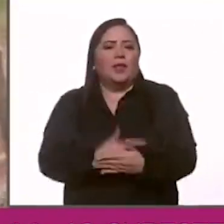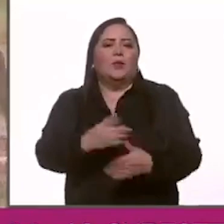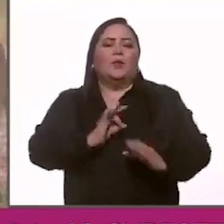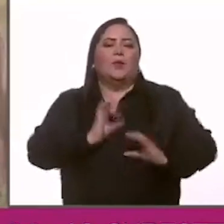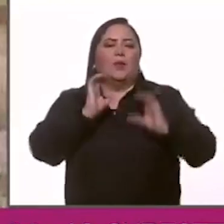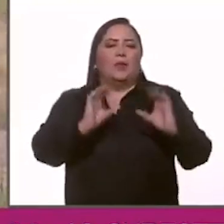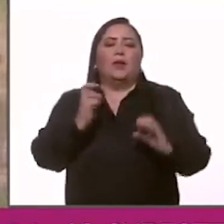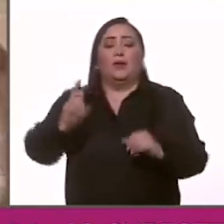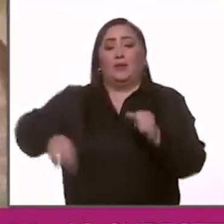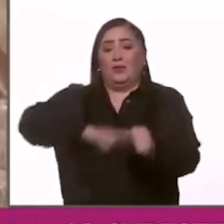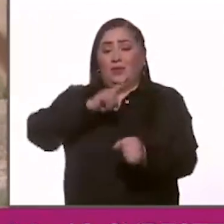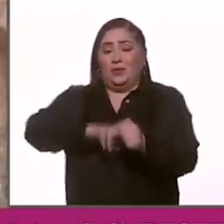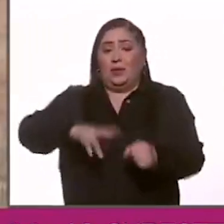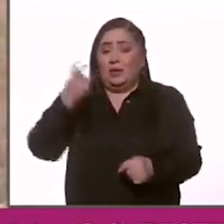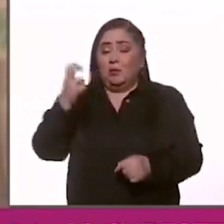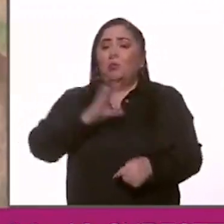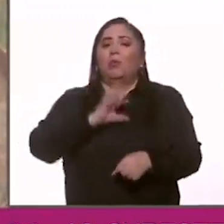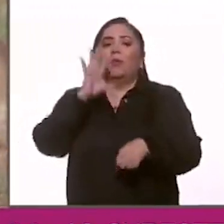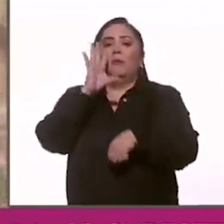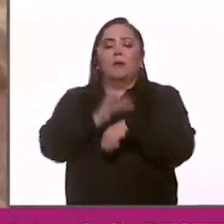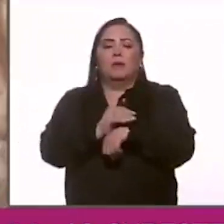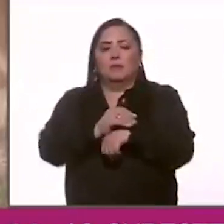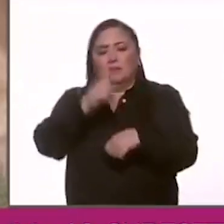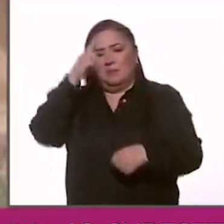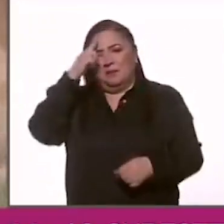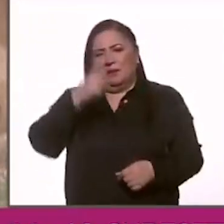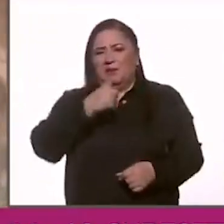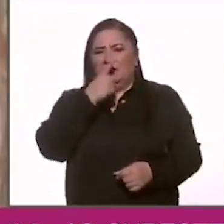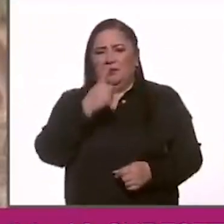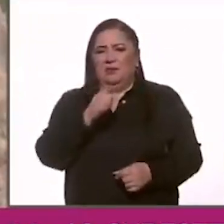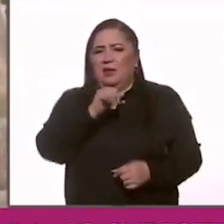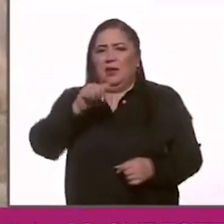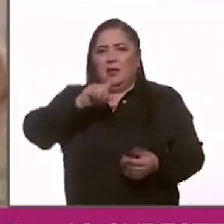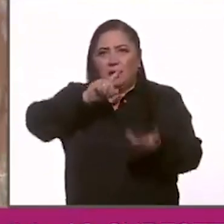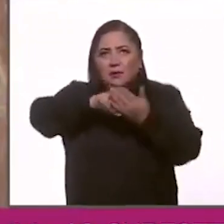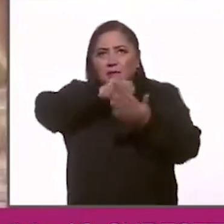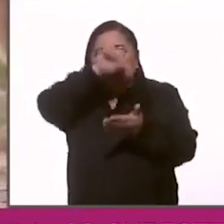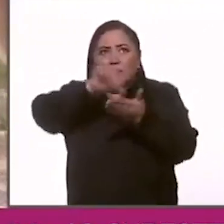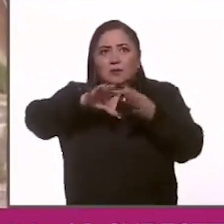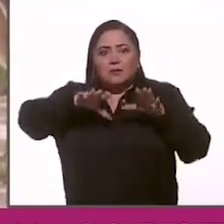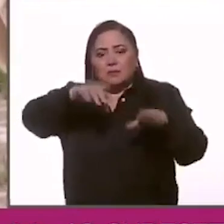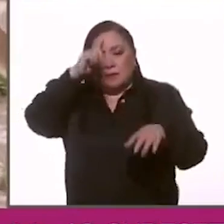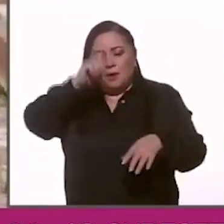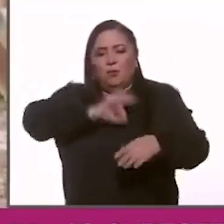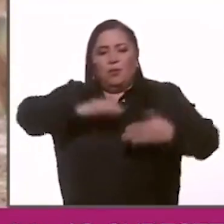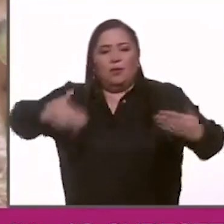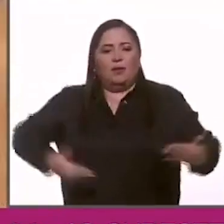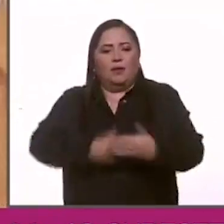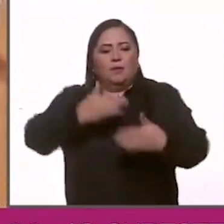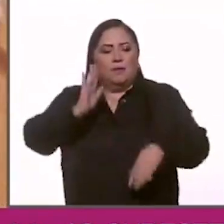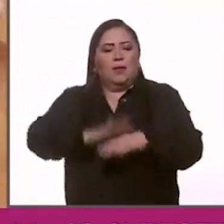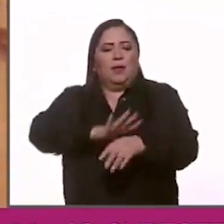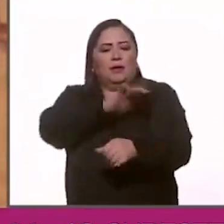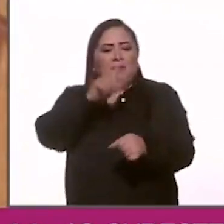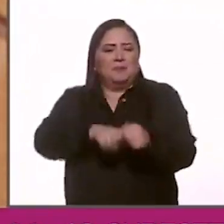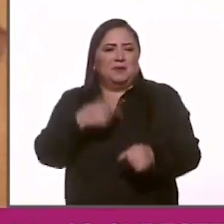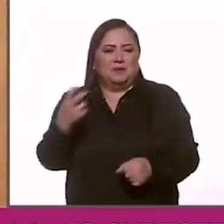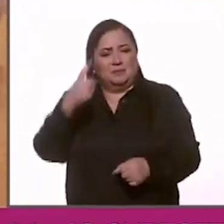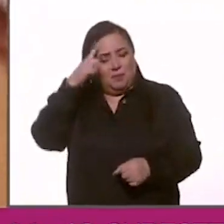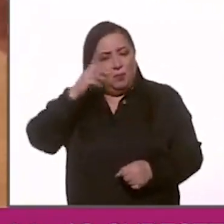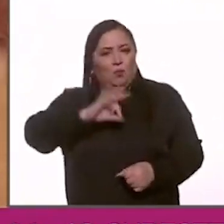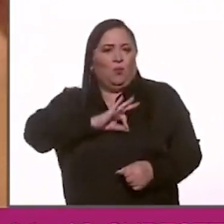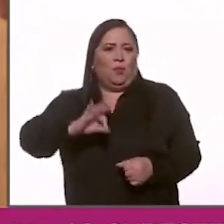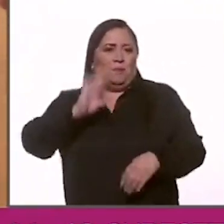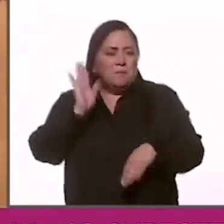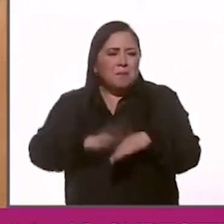condiciones naturales permiten establecer centros de reproducción tanto de berrendo para